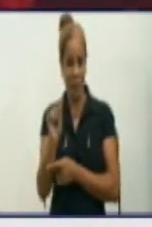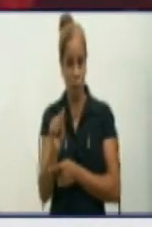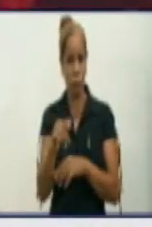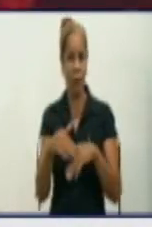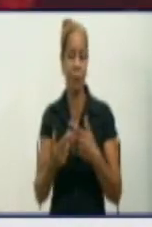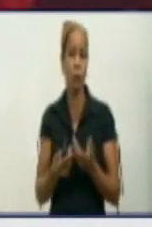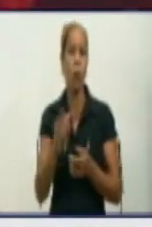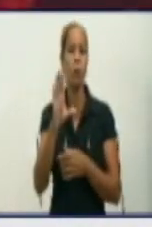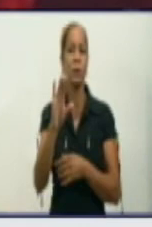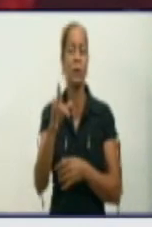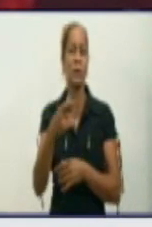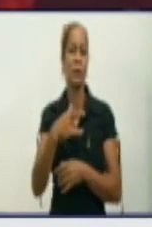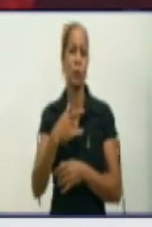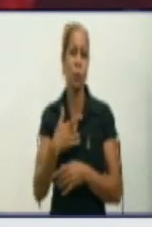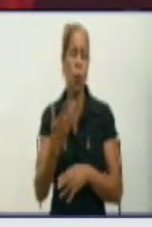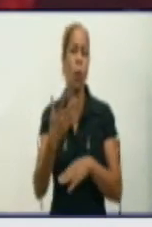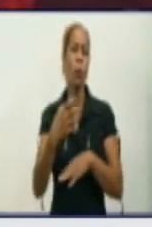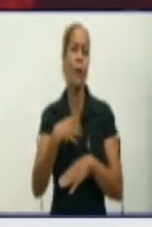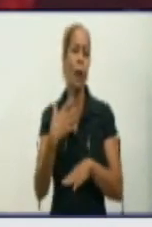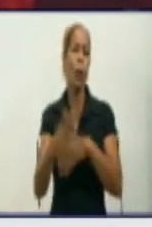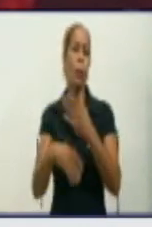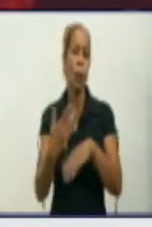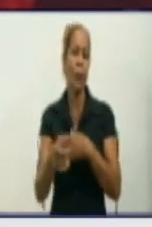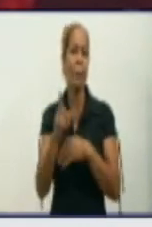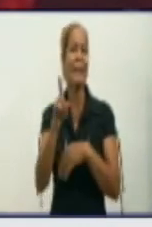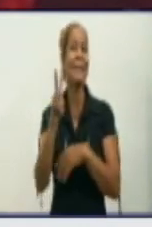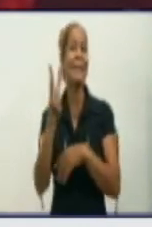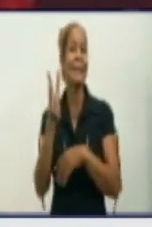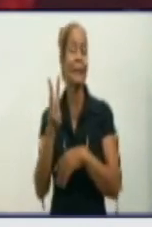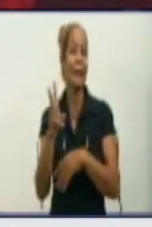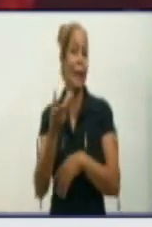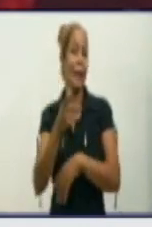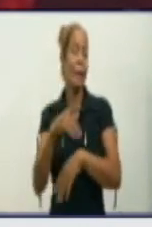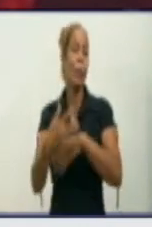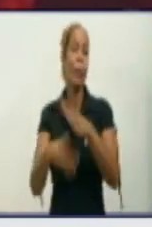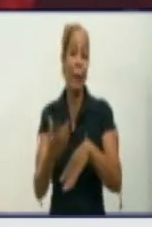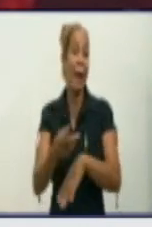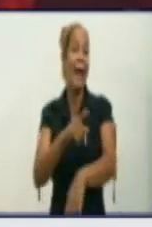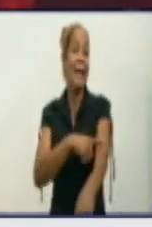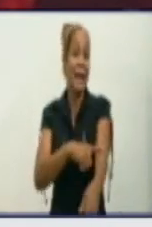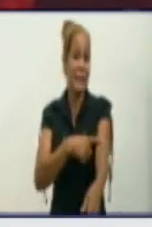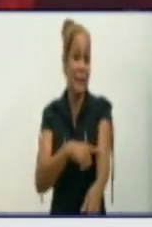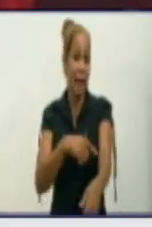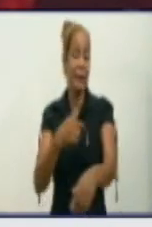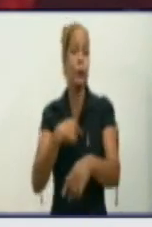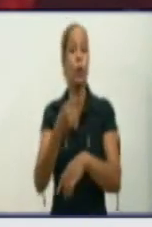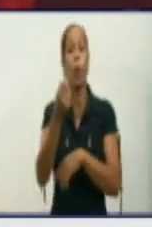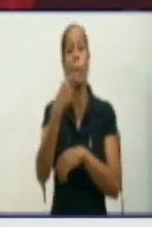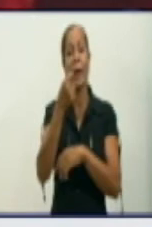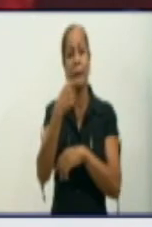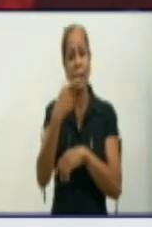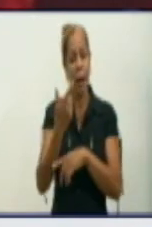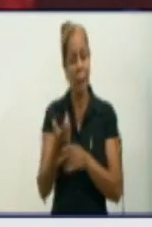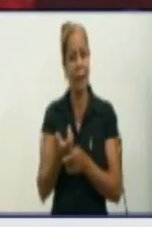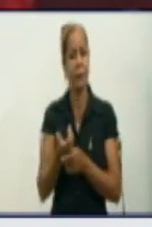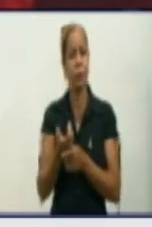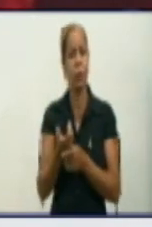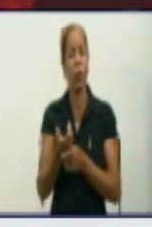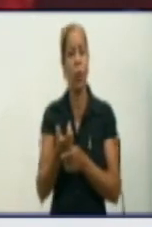padece de leucemia, hace ya 13 años toma un medicamento que se llama Desatinibib,